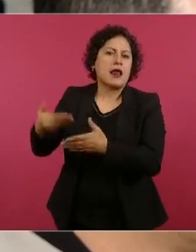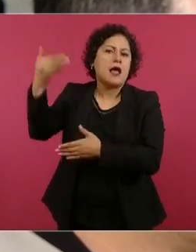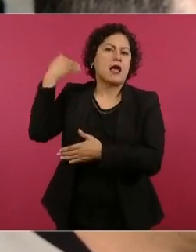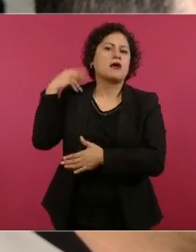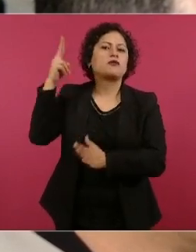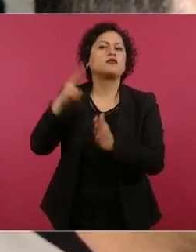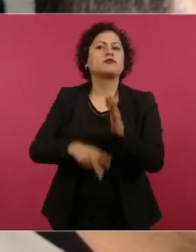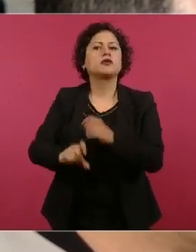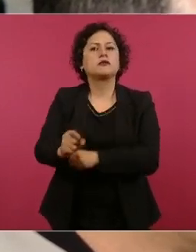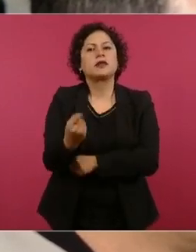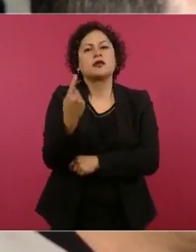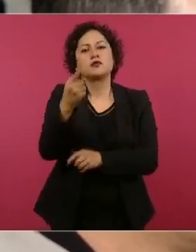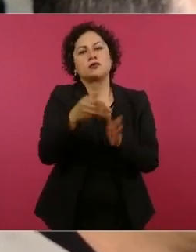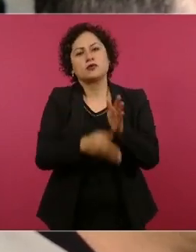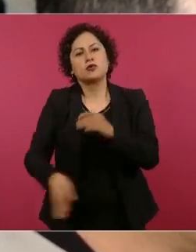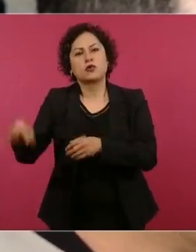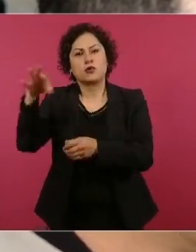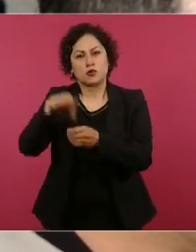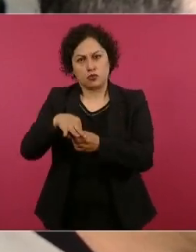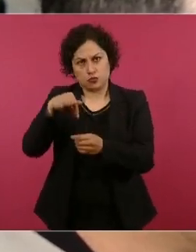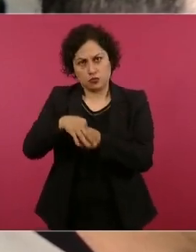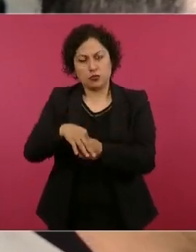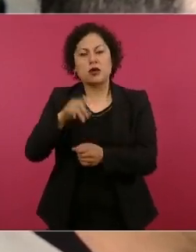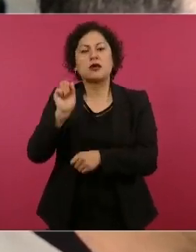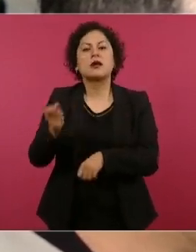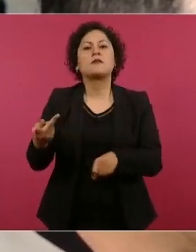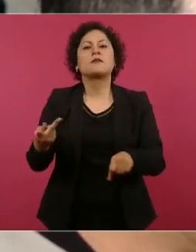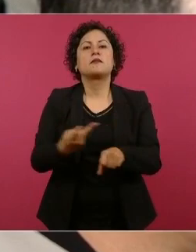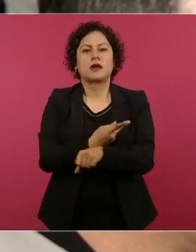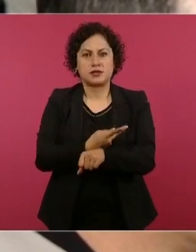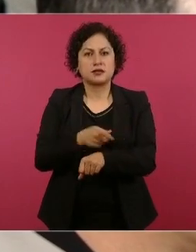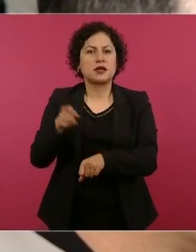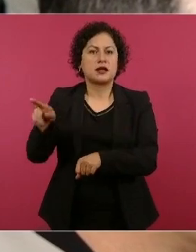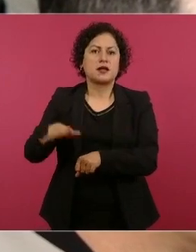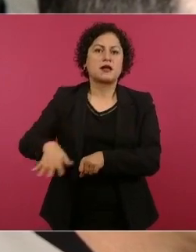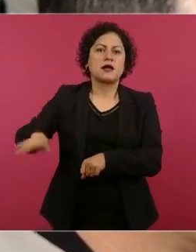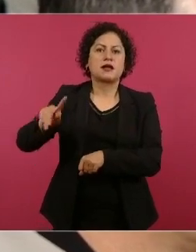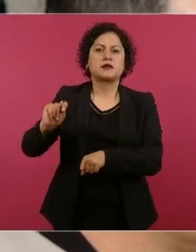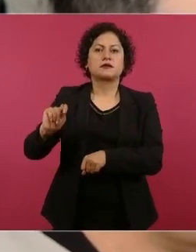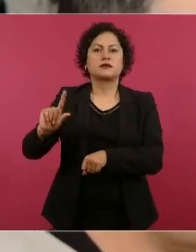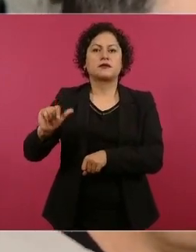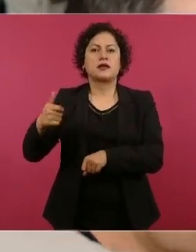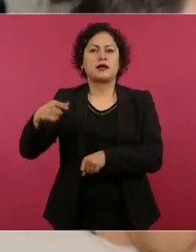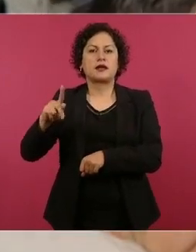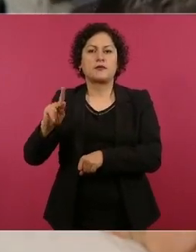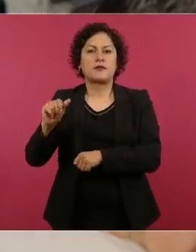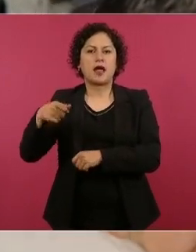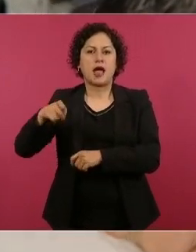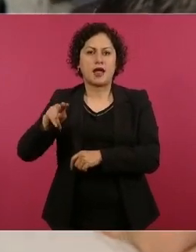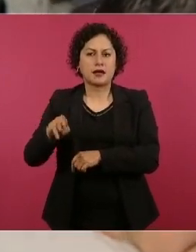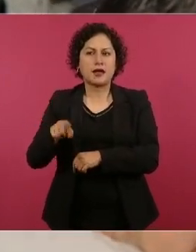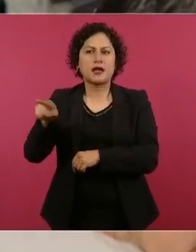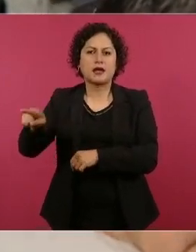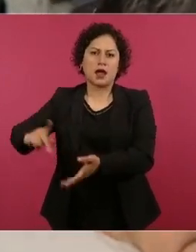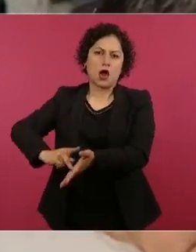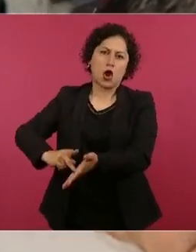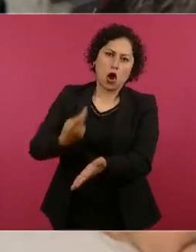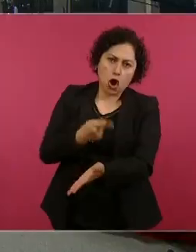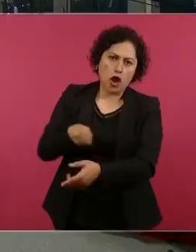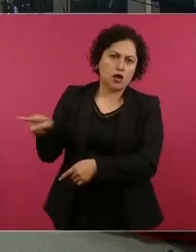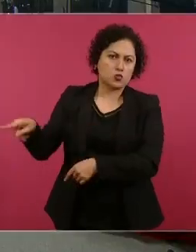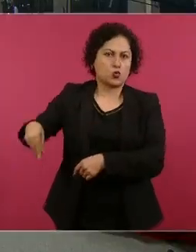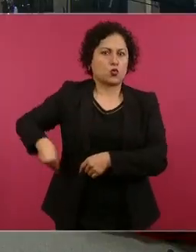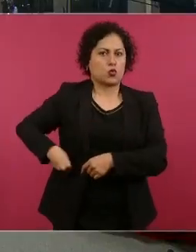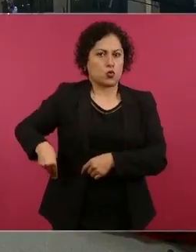esto ocasionó la repetición de la elección en Tlaquepaque. Primero, conocer la